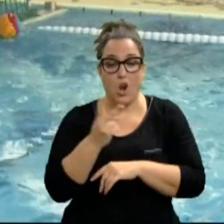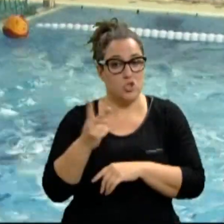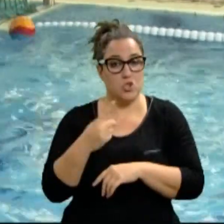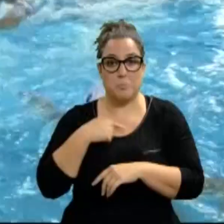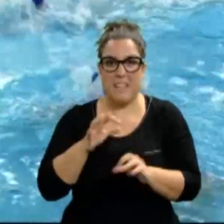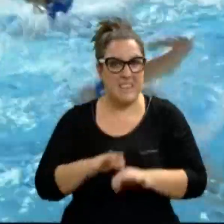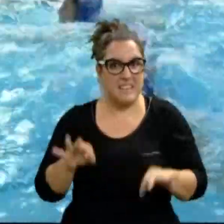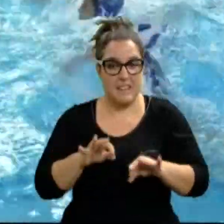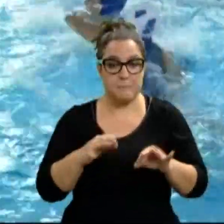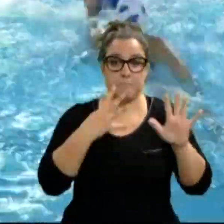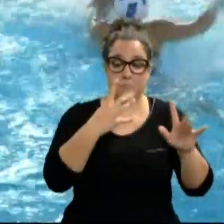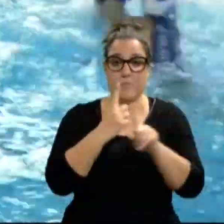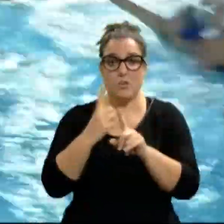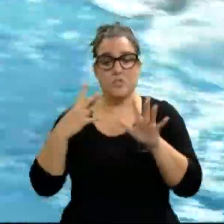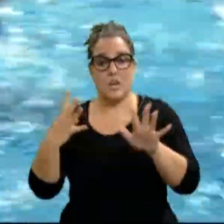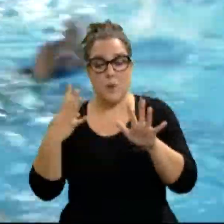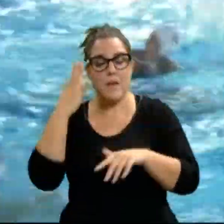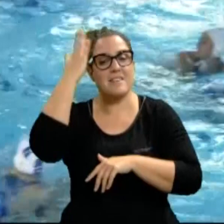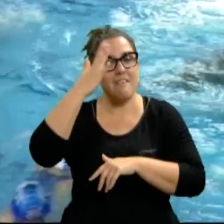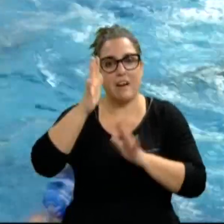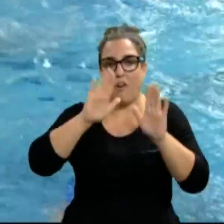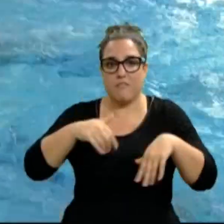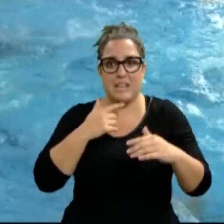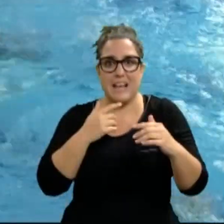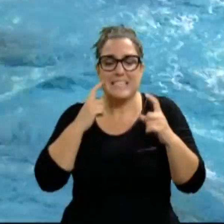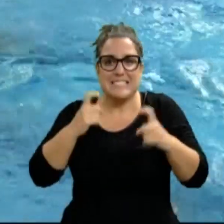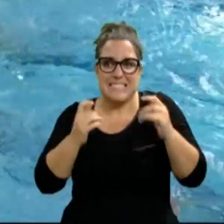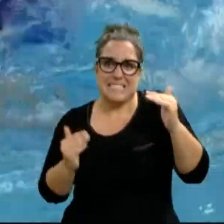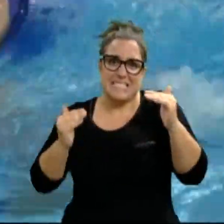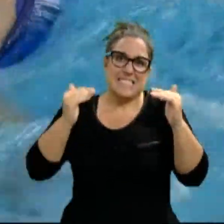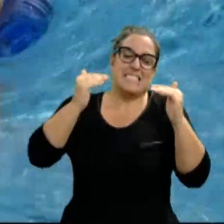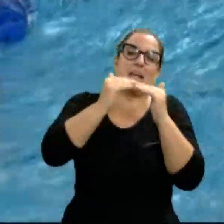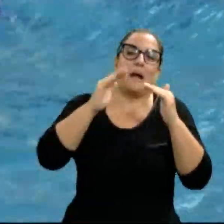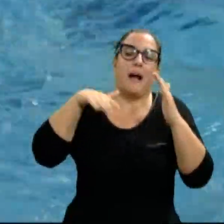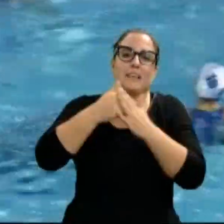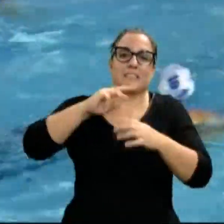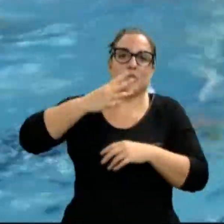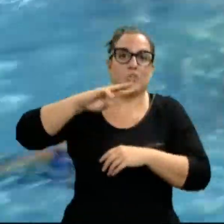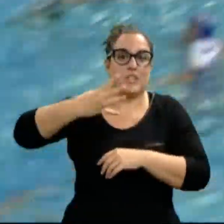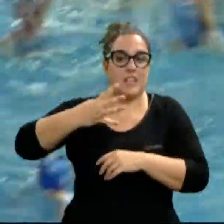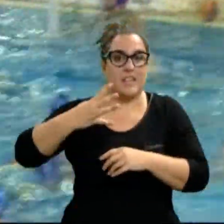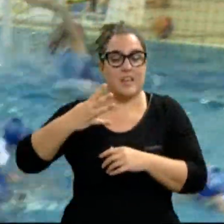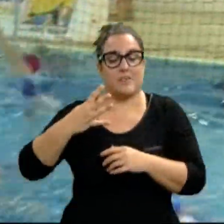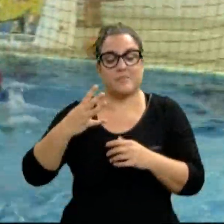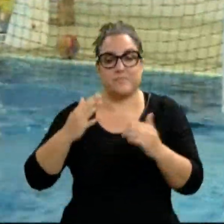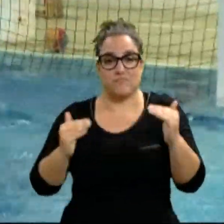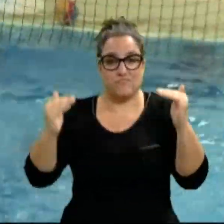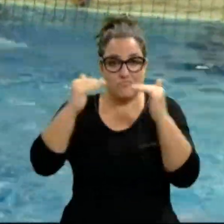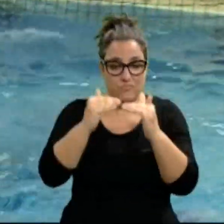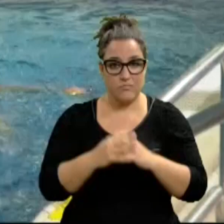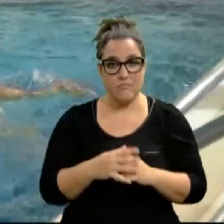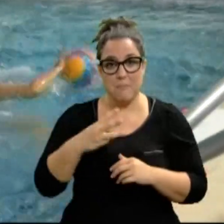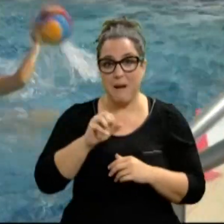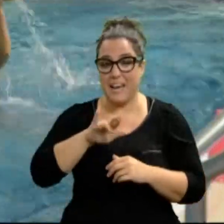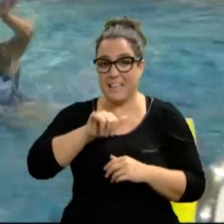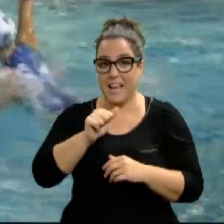9-9 finalizó un encuentro en el que las navarras se vieron obligadas a remontar en el segundo y tercer cuarto el 0-2 inicial de las madrileñas. Marina